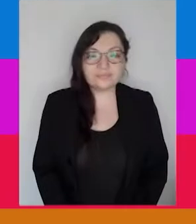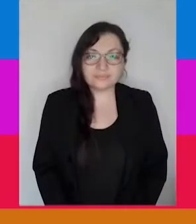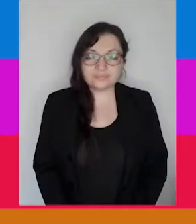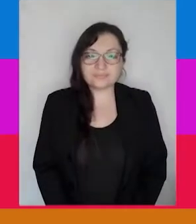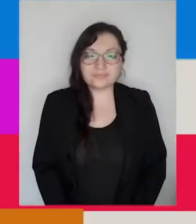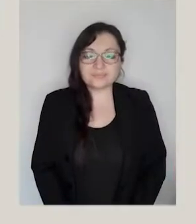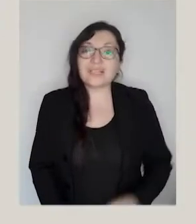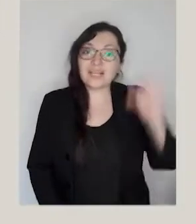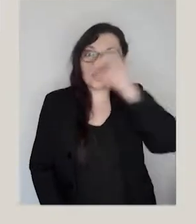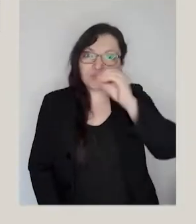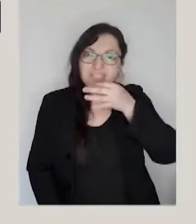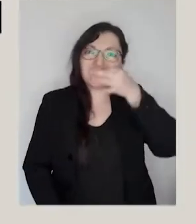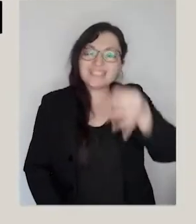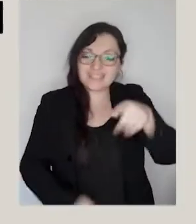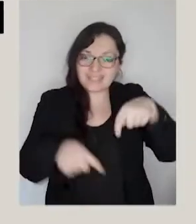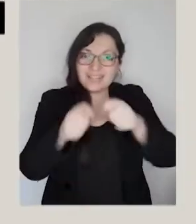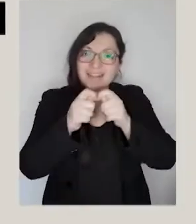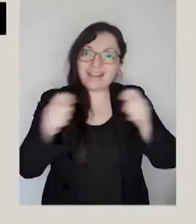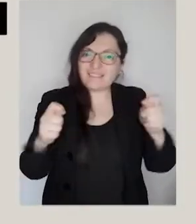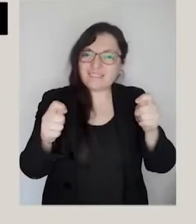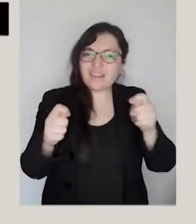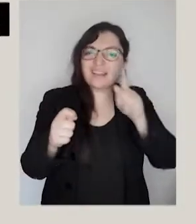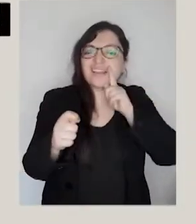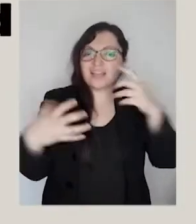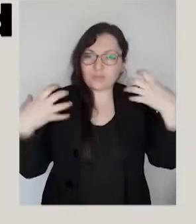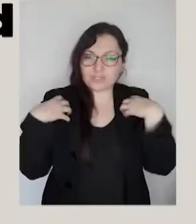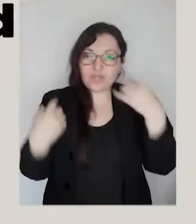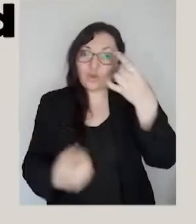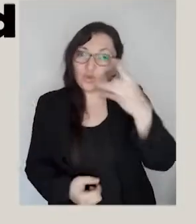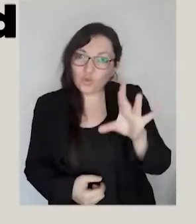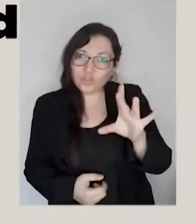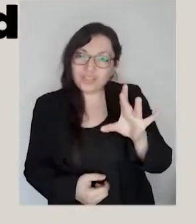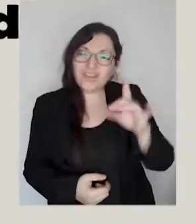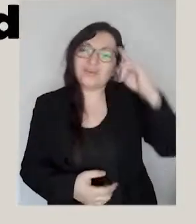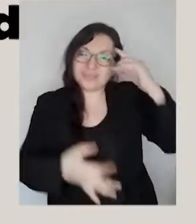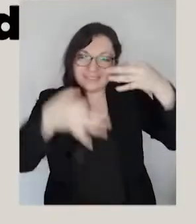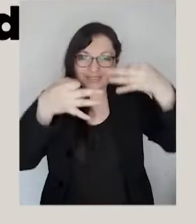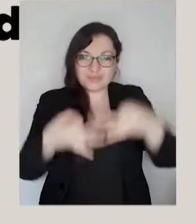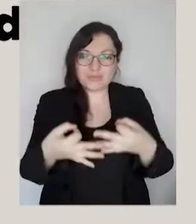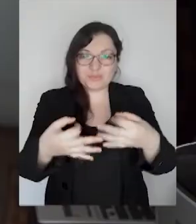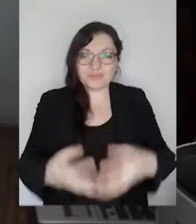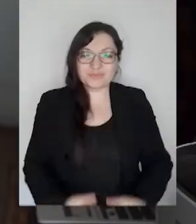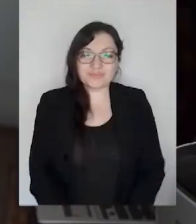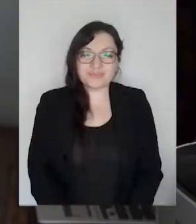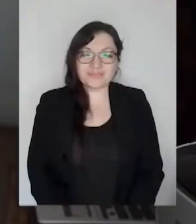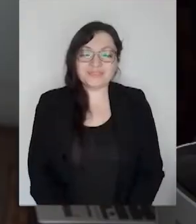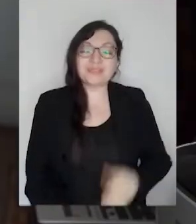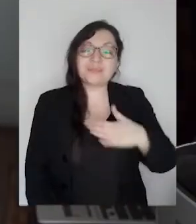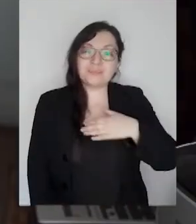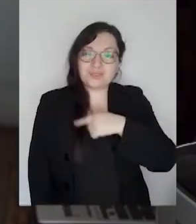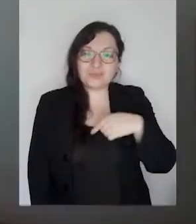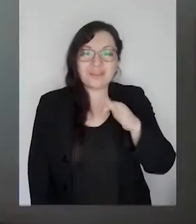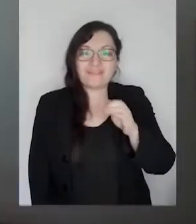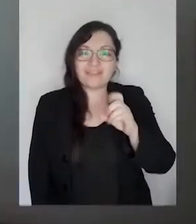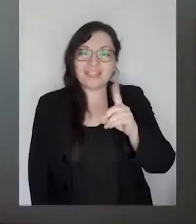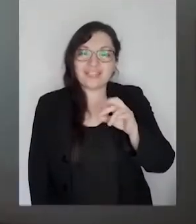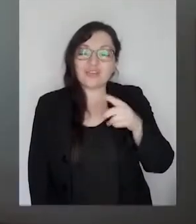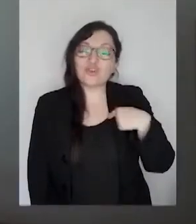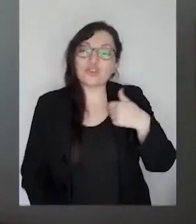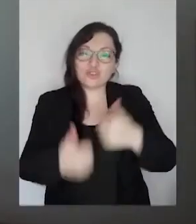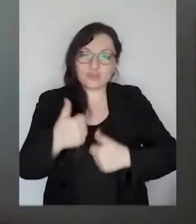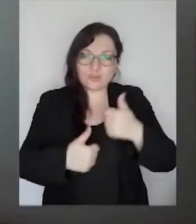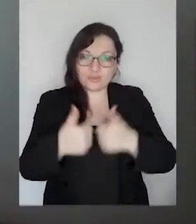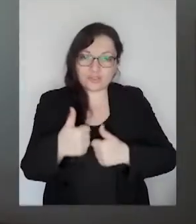Las opiniones vertidas en esta franja son de exclusiva responsabilidad del sentido común. Mi nombre es Federico, soy